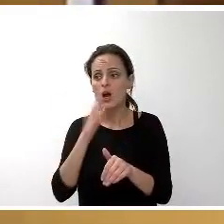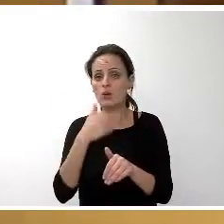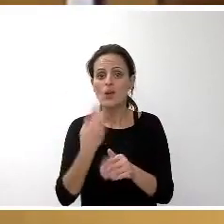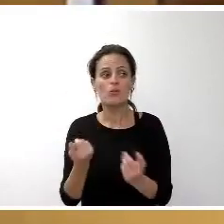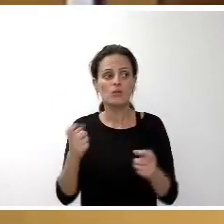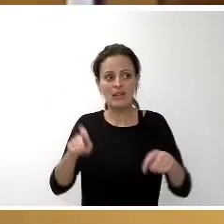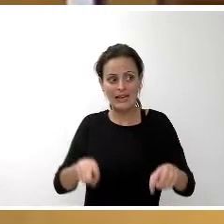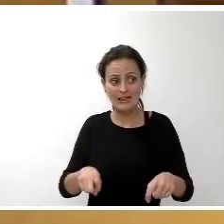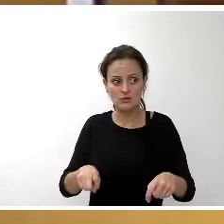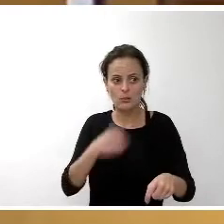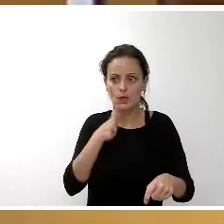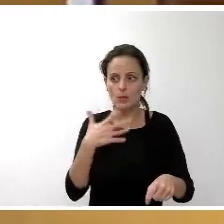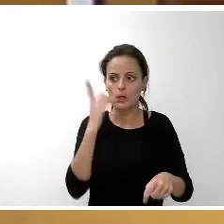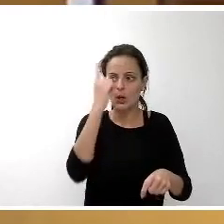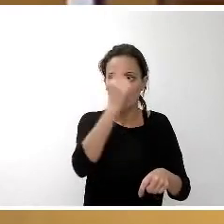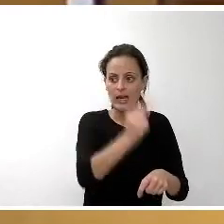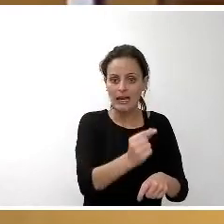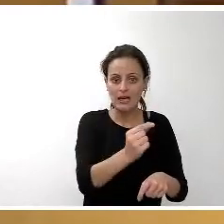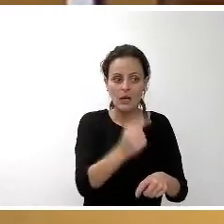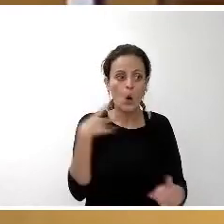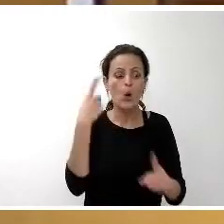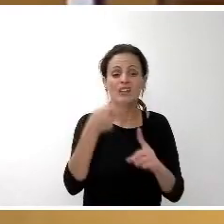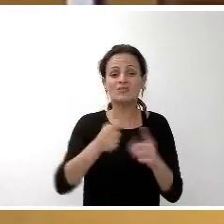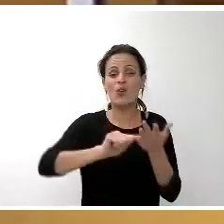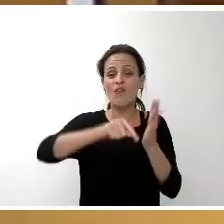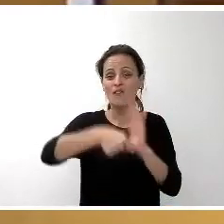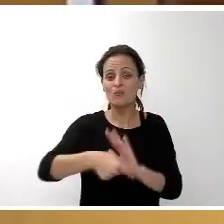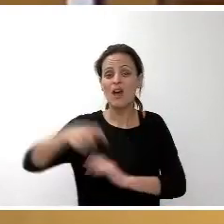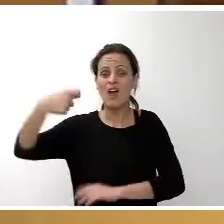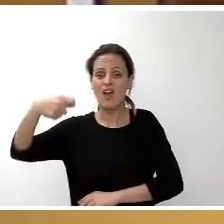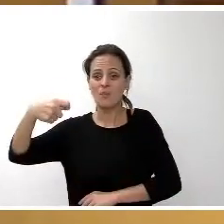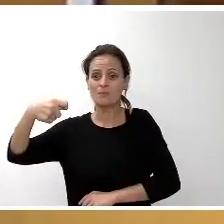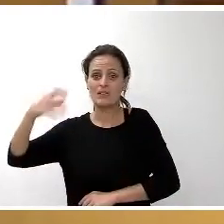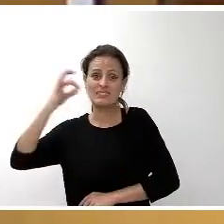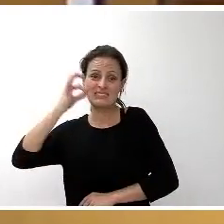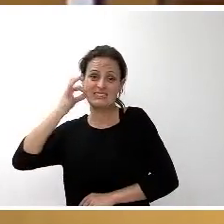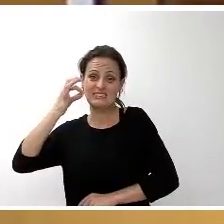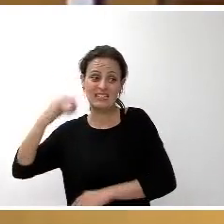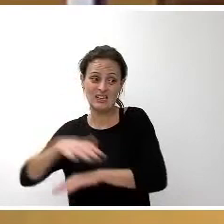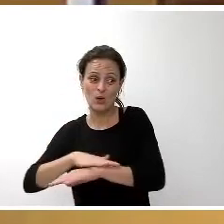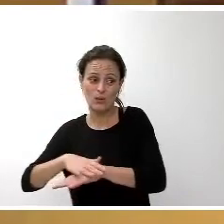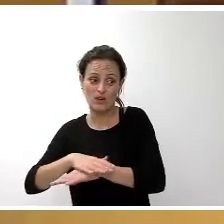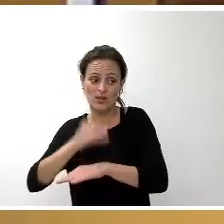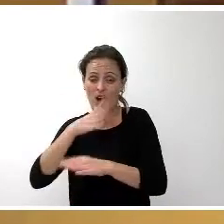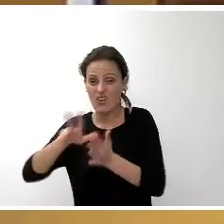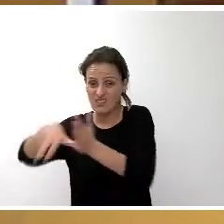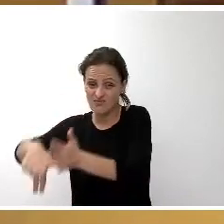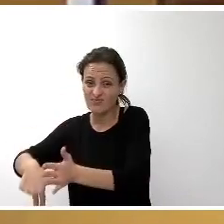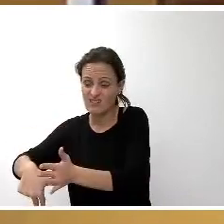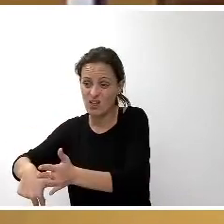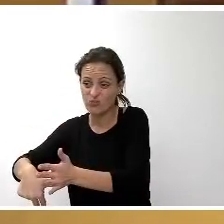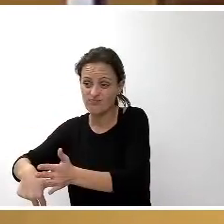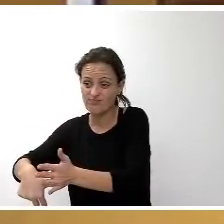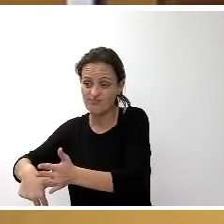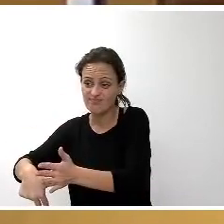y me disculpo porque me tengo que ausentar para una firma en presidencia del gobierno que estaba prevista que era a las 12 se ha retrasado con todos los presidentes de cabildo y me está